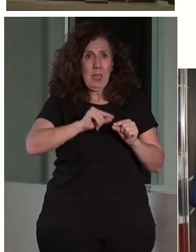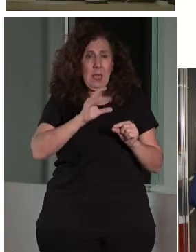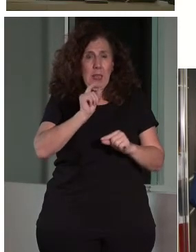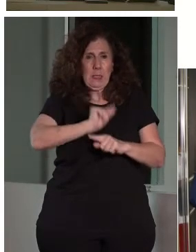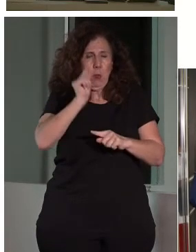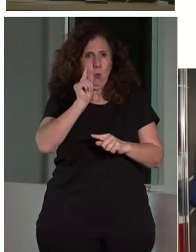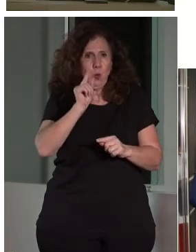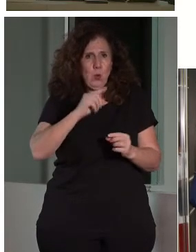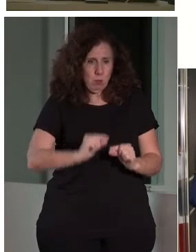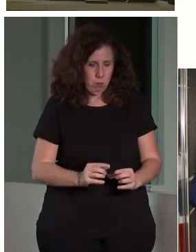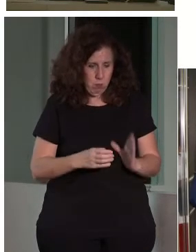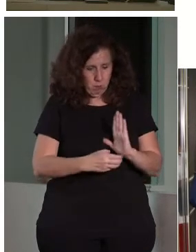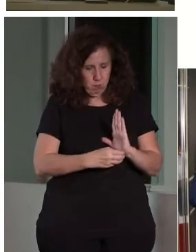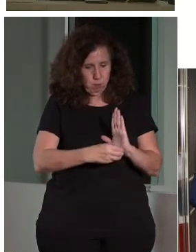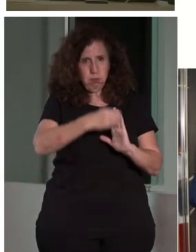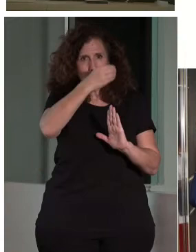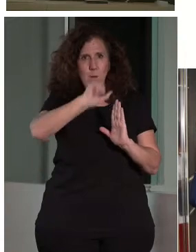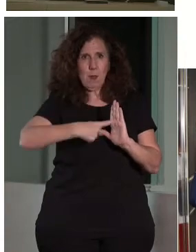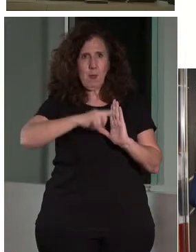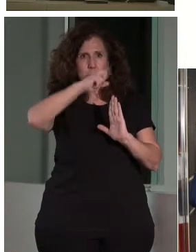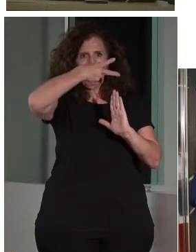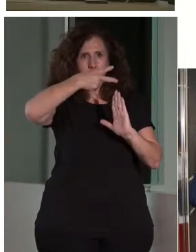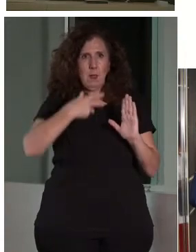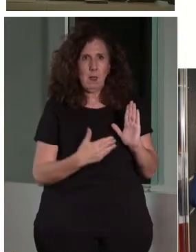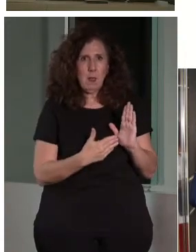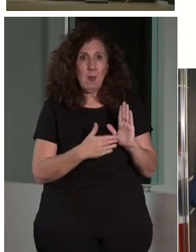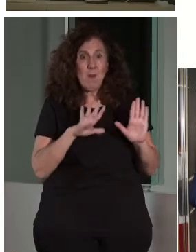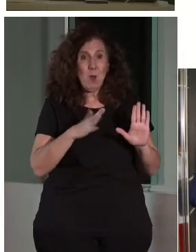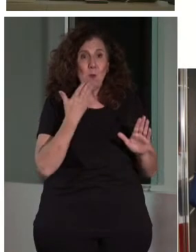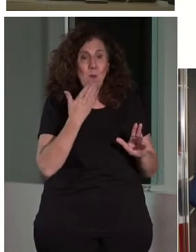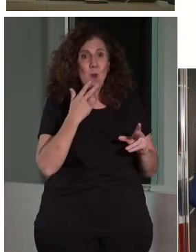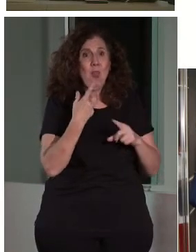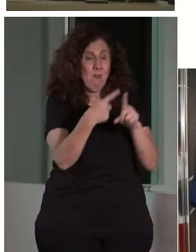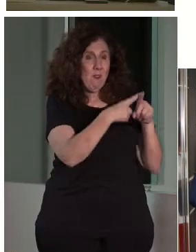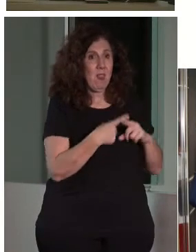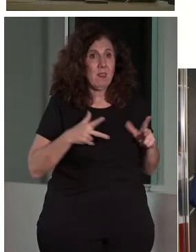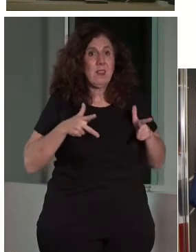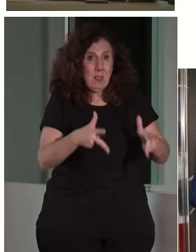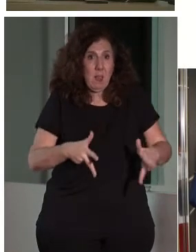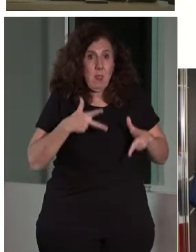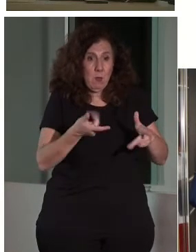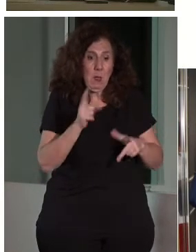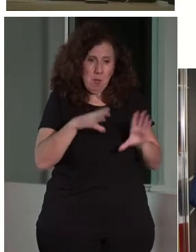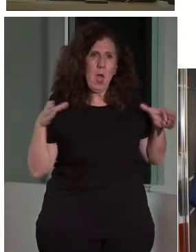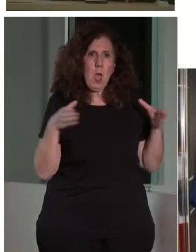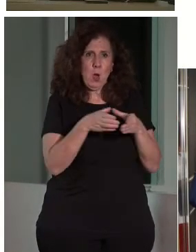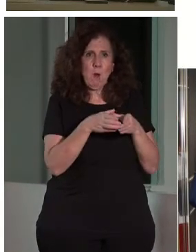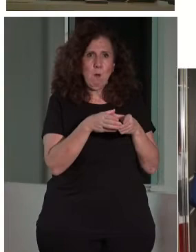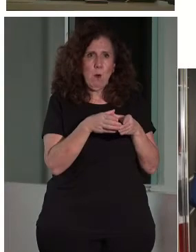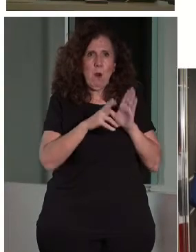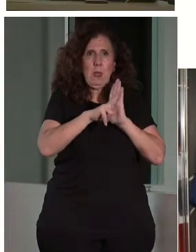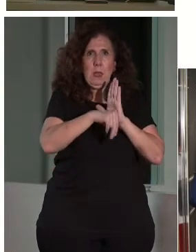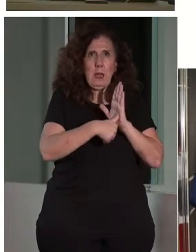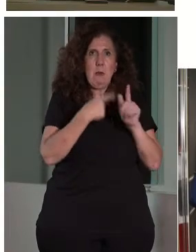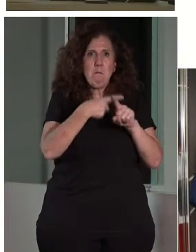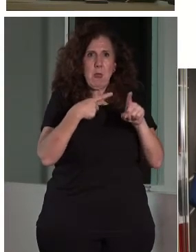otra. Ahora, está bien tener un ascensor, pero es que si van varias sillas de ruedas y se mueven en grupo también, tienen derecho, van a tardar a lo mejor